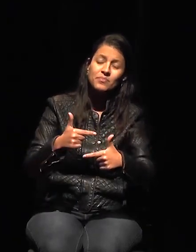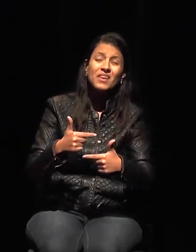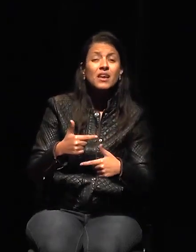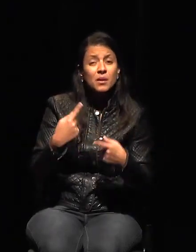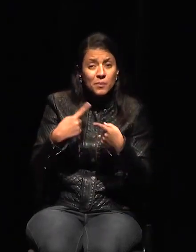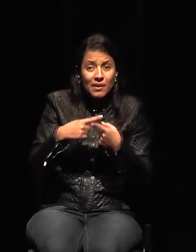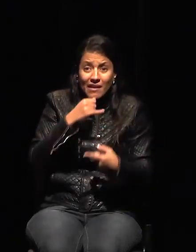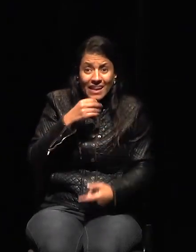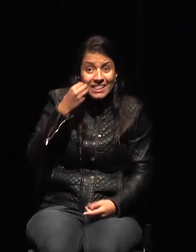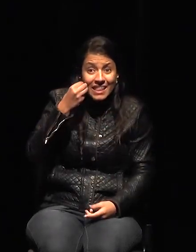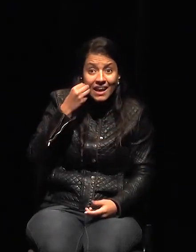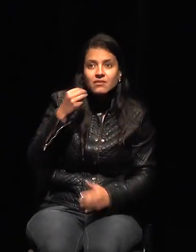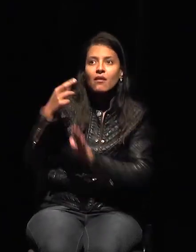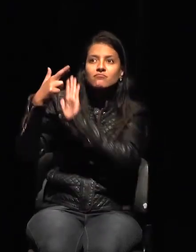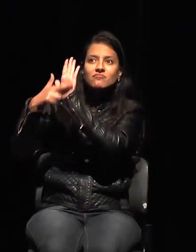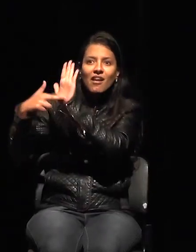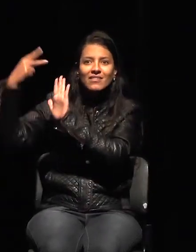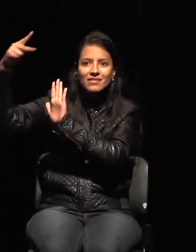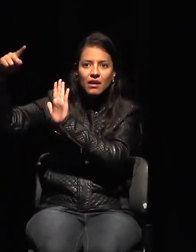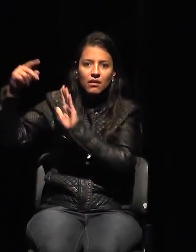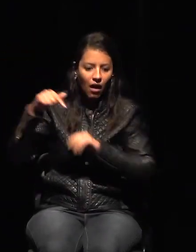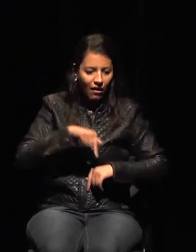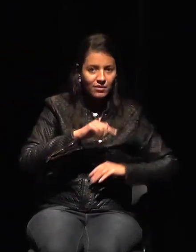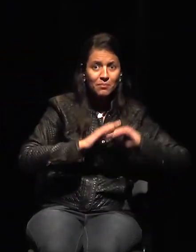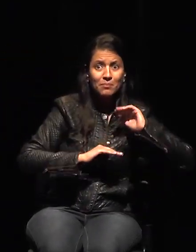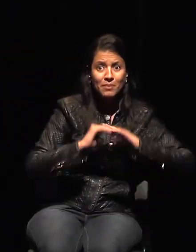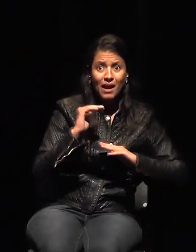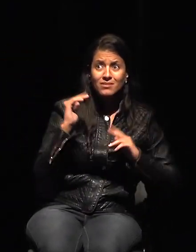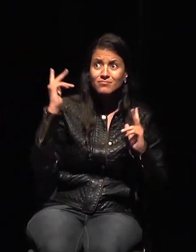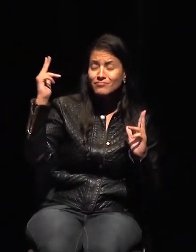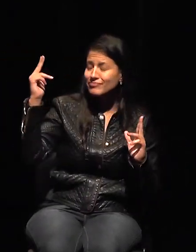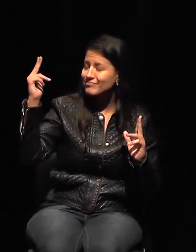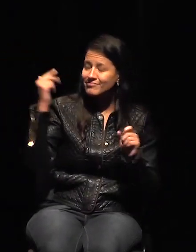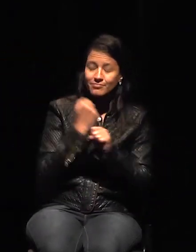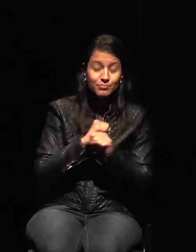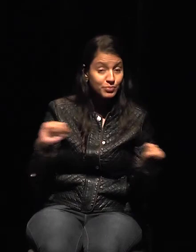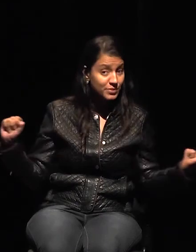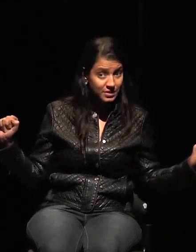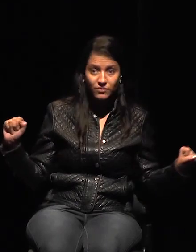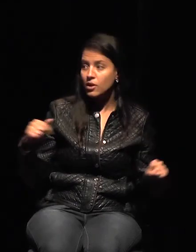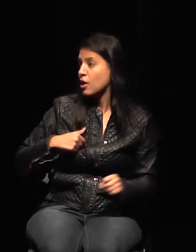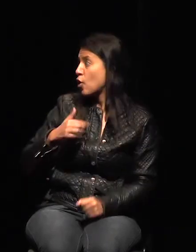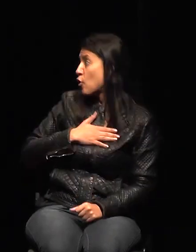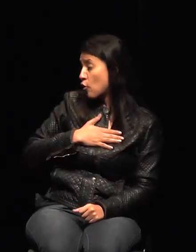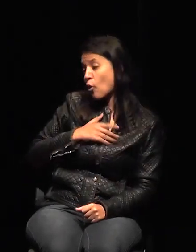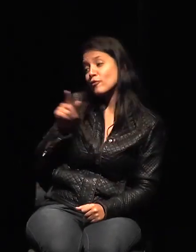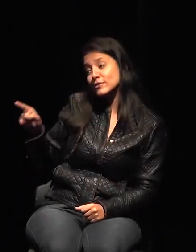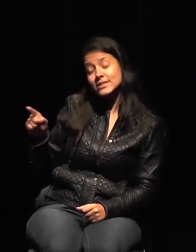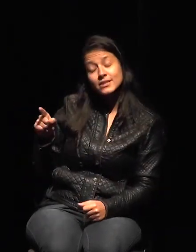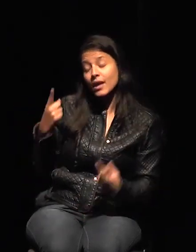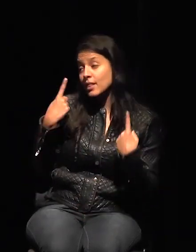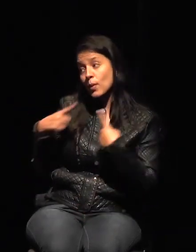será posible. Entonces, me caes bien y te digo que